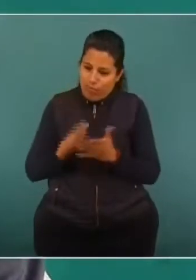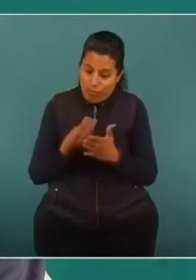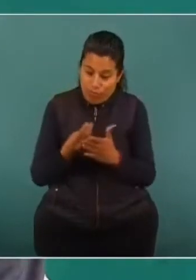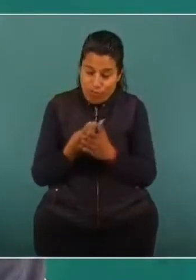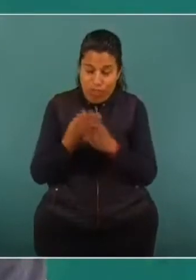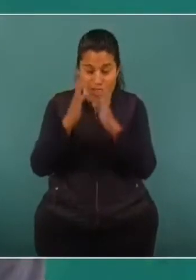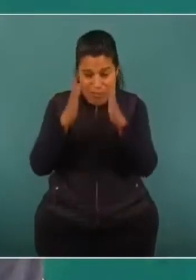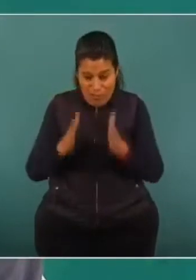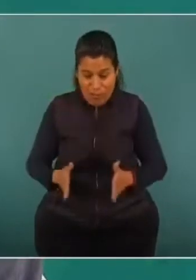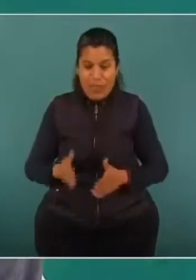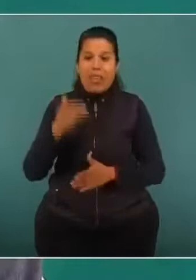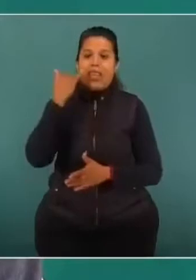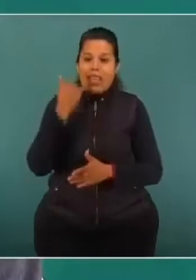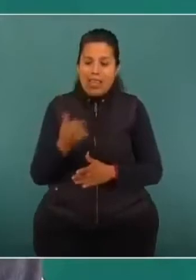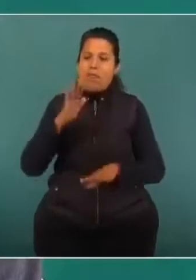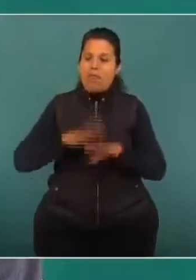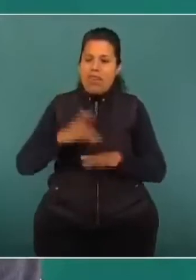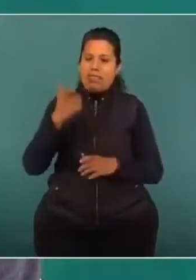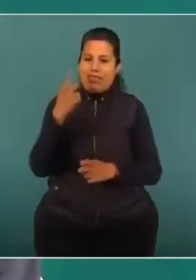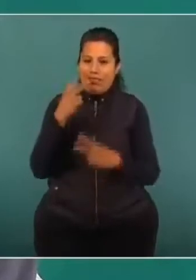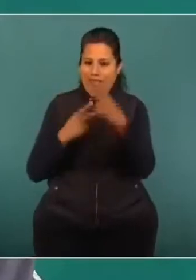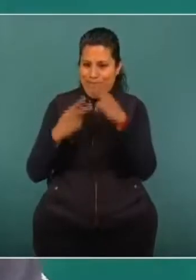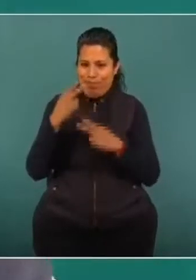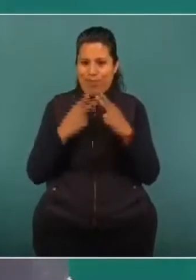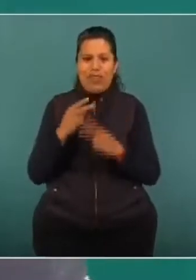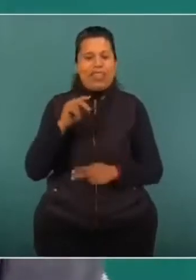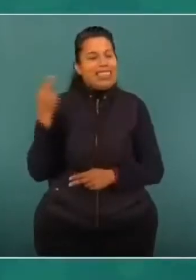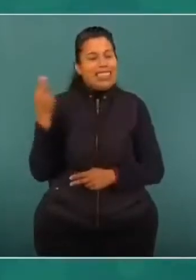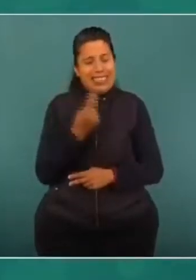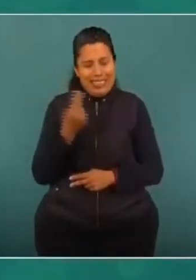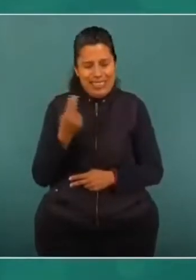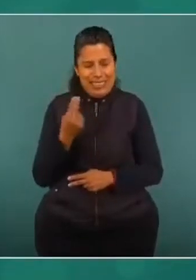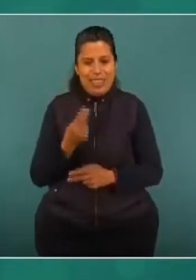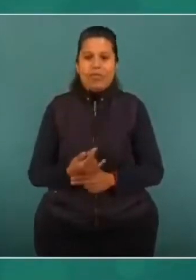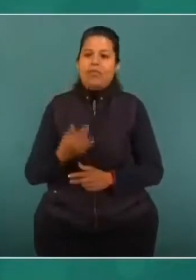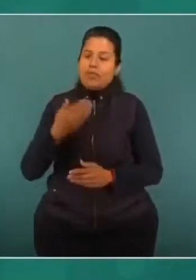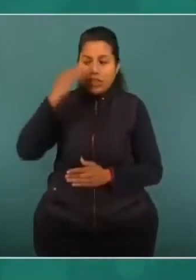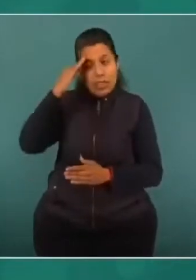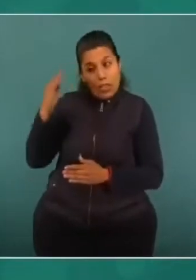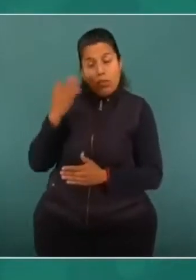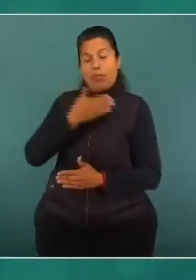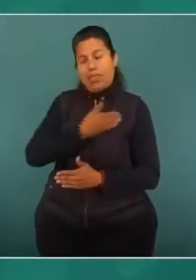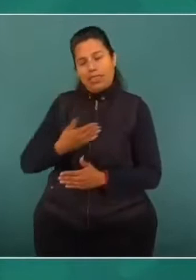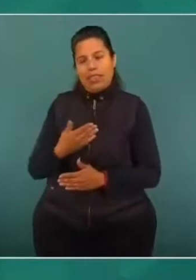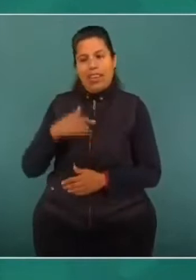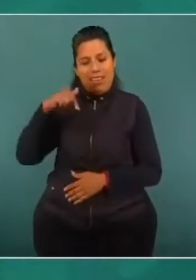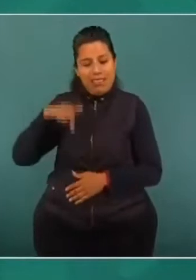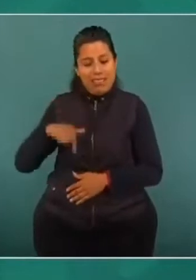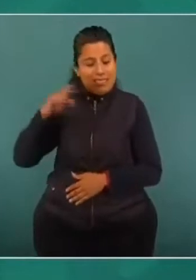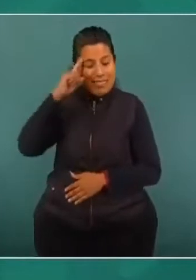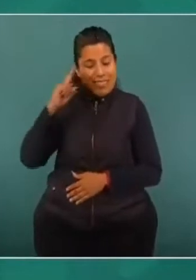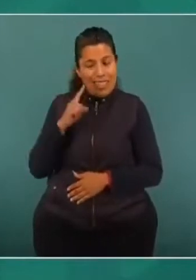como por la derrama económica que las mismas significan. Señor presidente, en Zacatecas